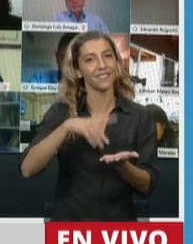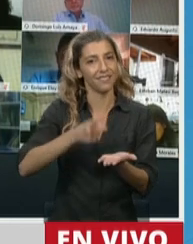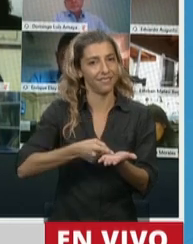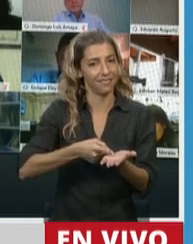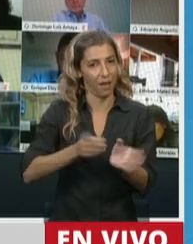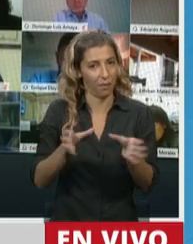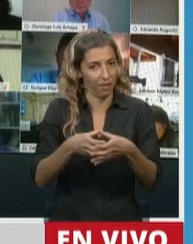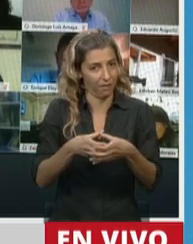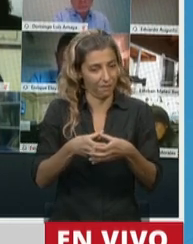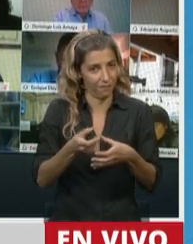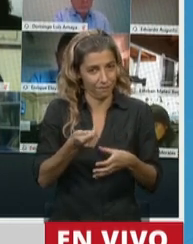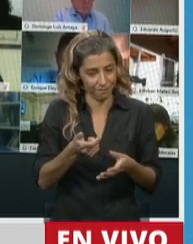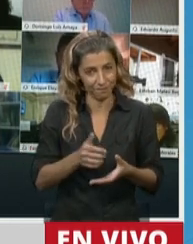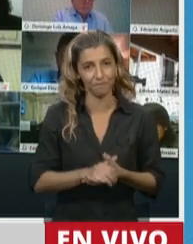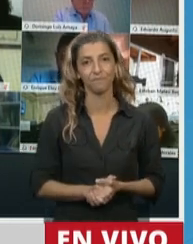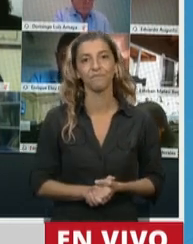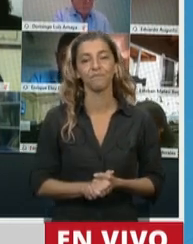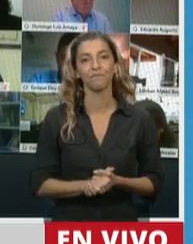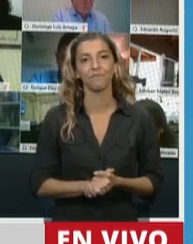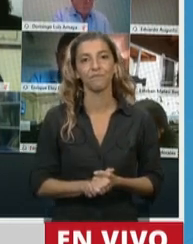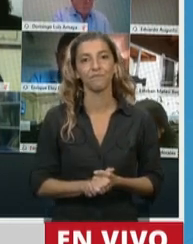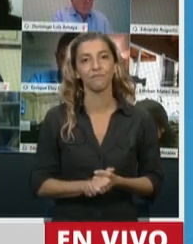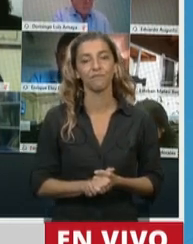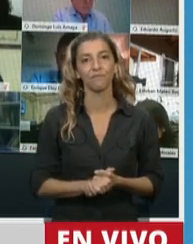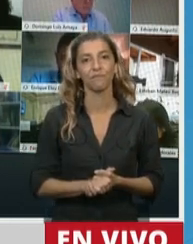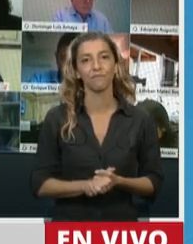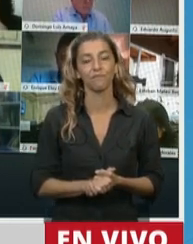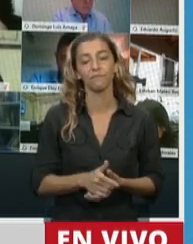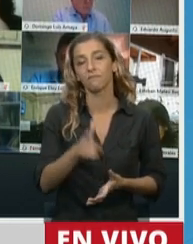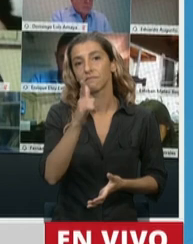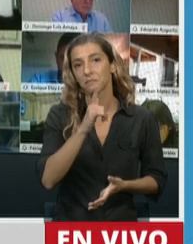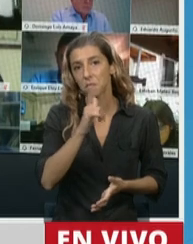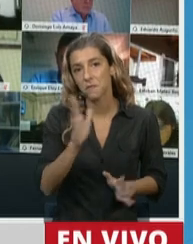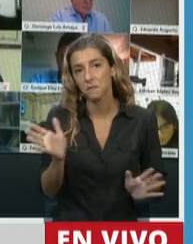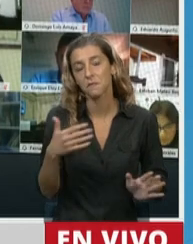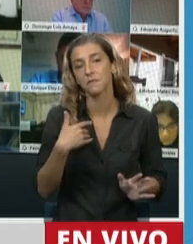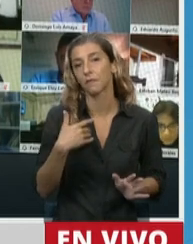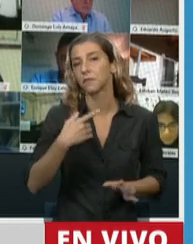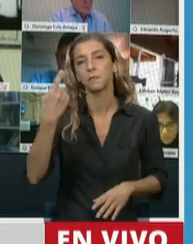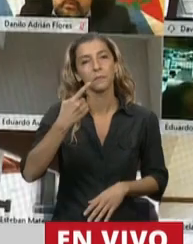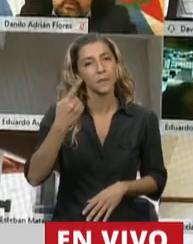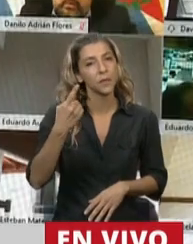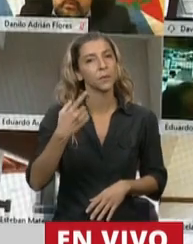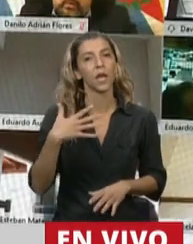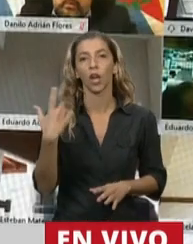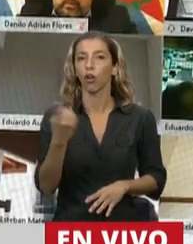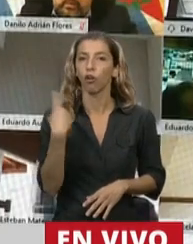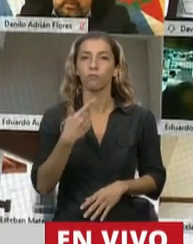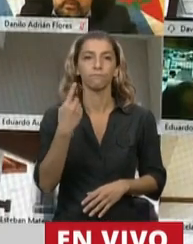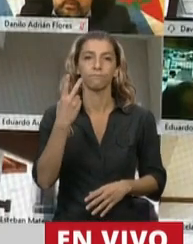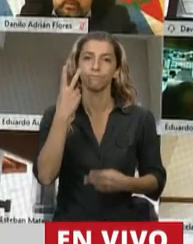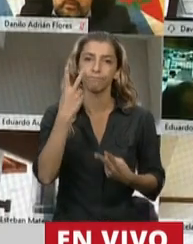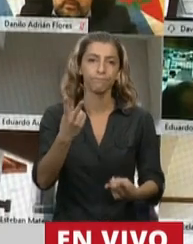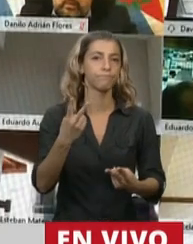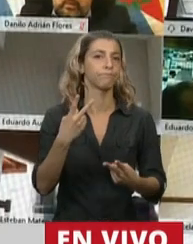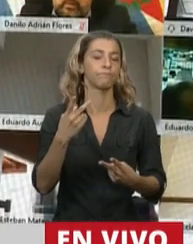Y quiero reforzar algunas cosas. Me parece que lo primero que hay que decir es ese esfuerzo tan grande que